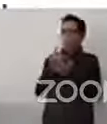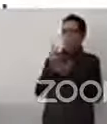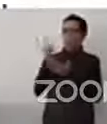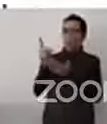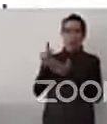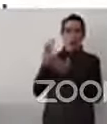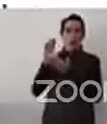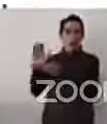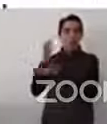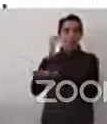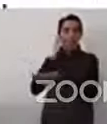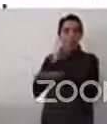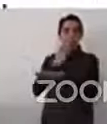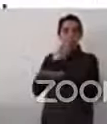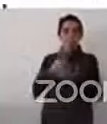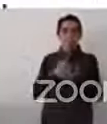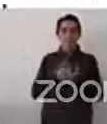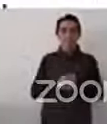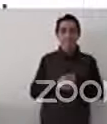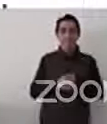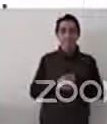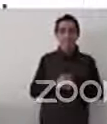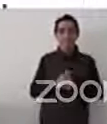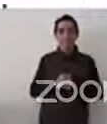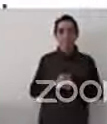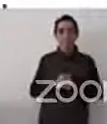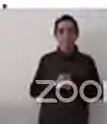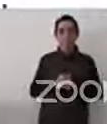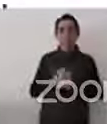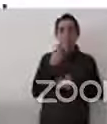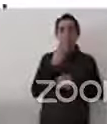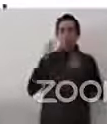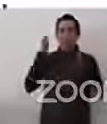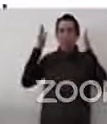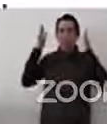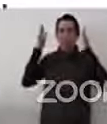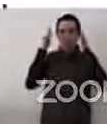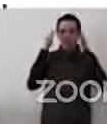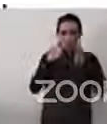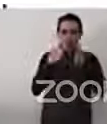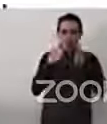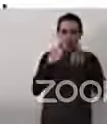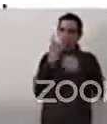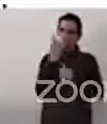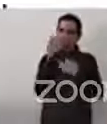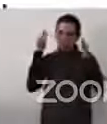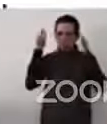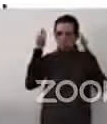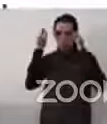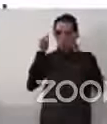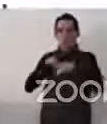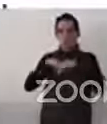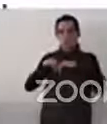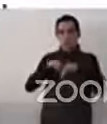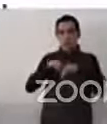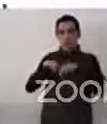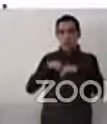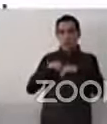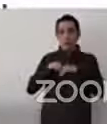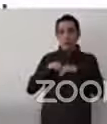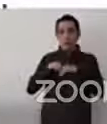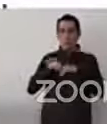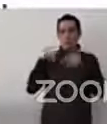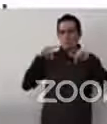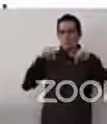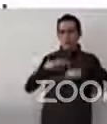una realidad para proteger a través de política pública a este grupo de personas.